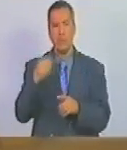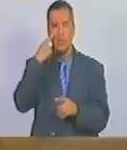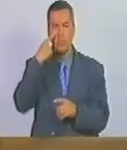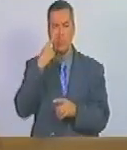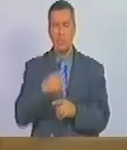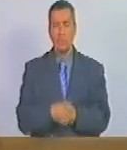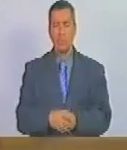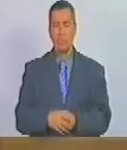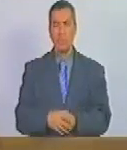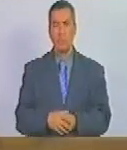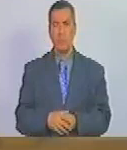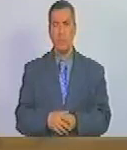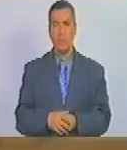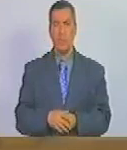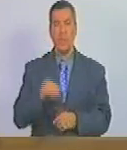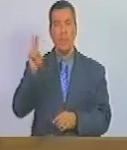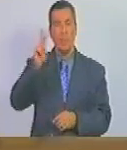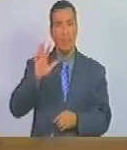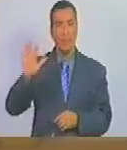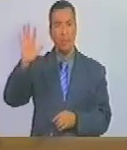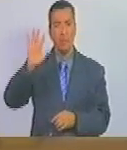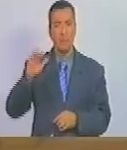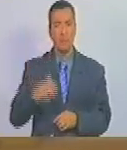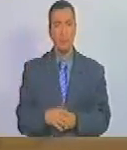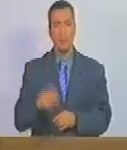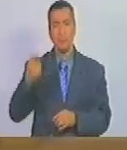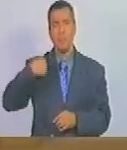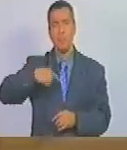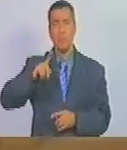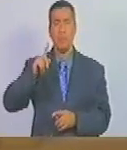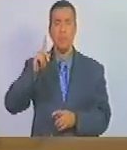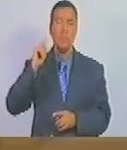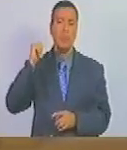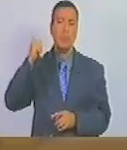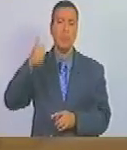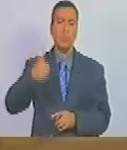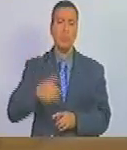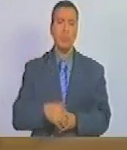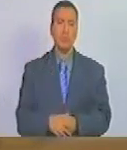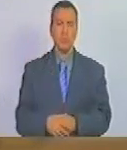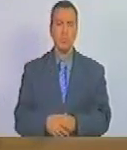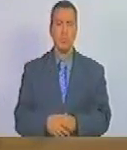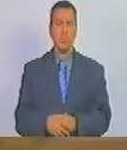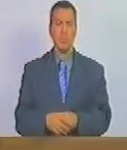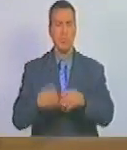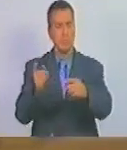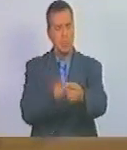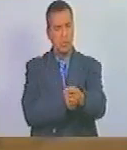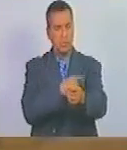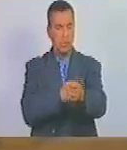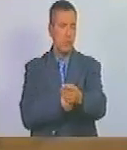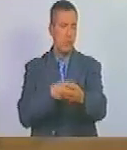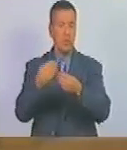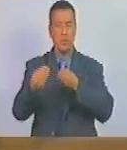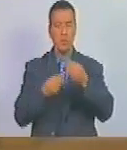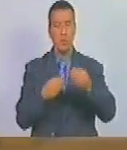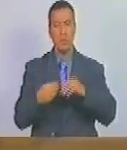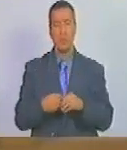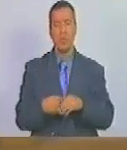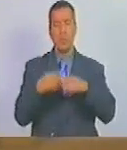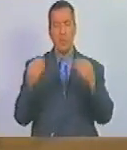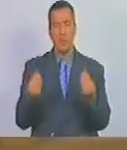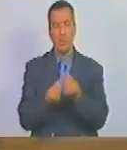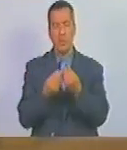Venezuela tiene una tradición de hermandad con la